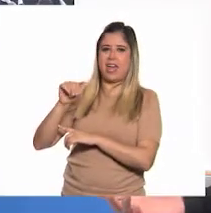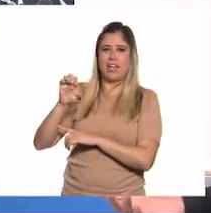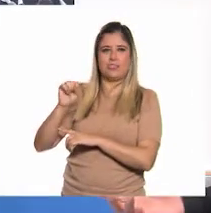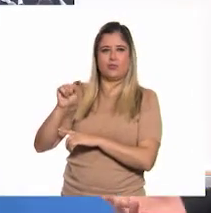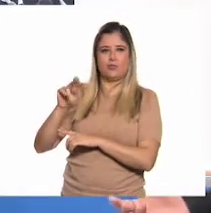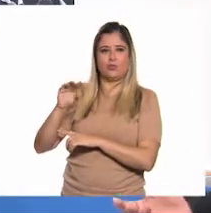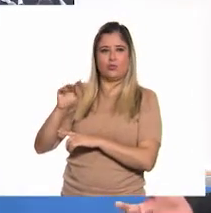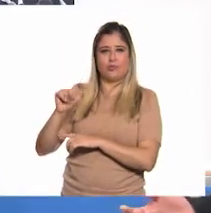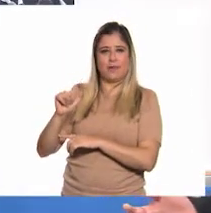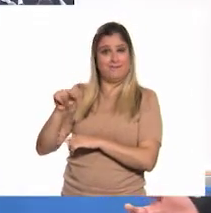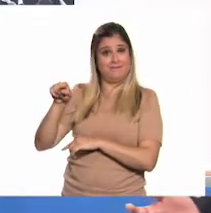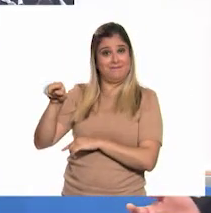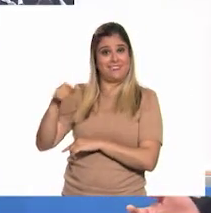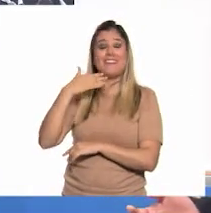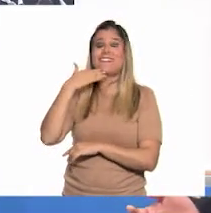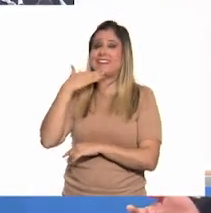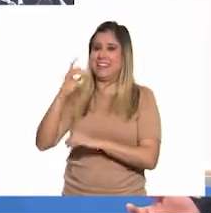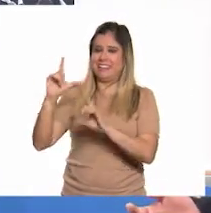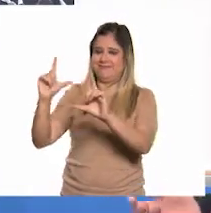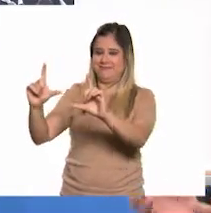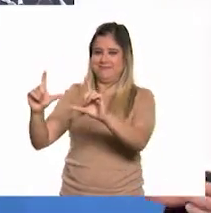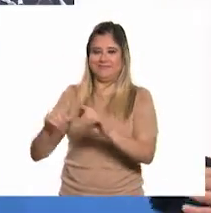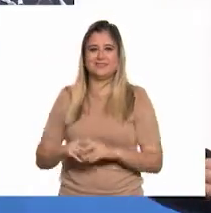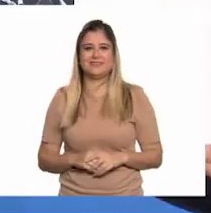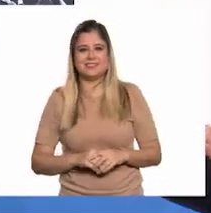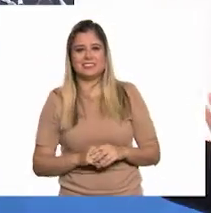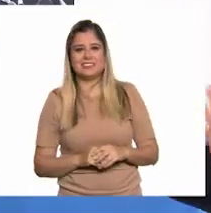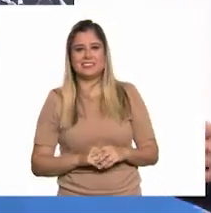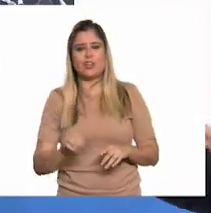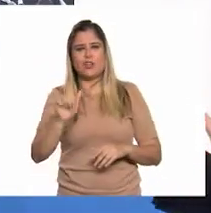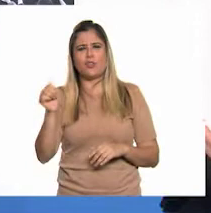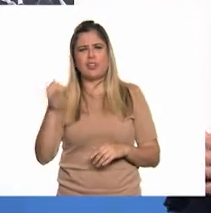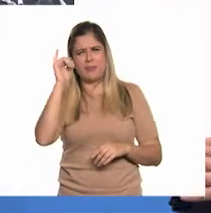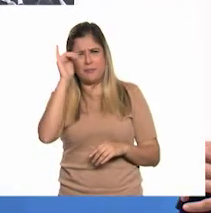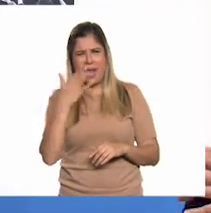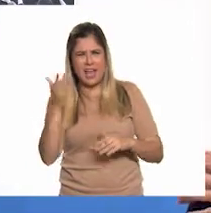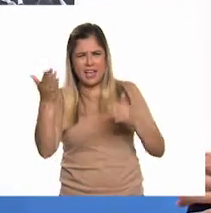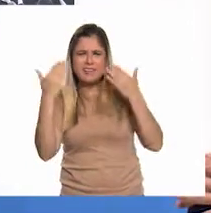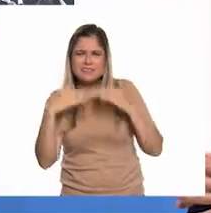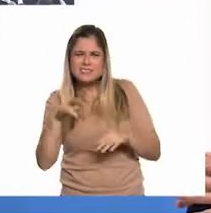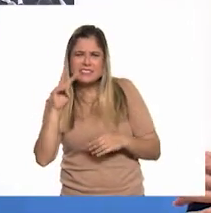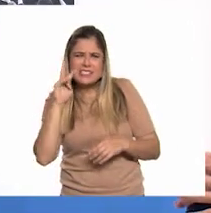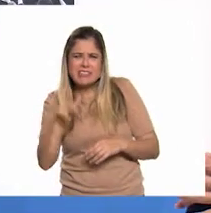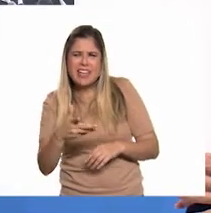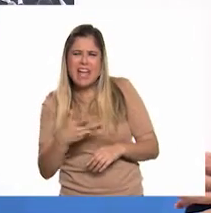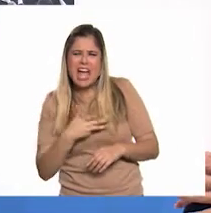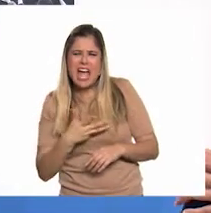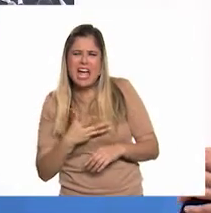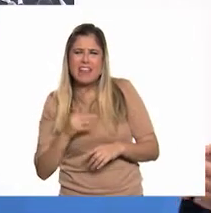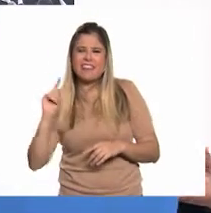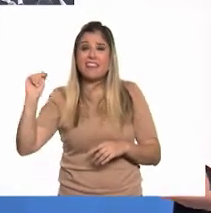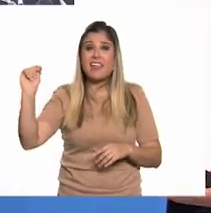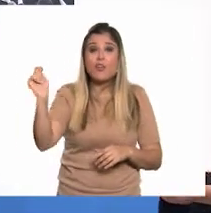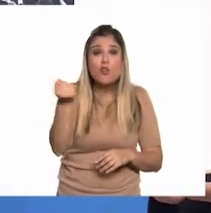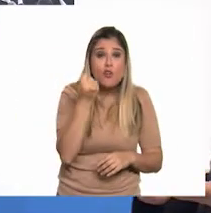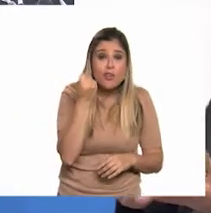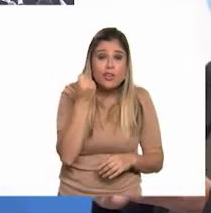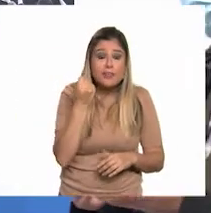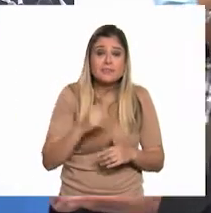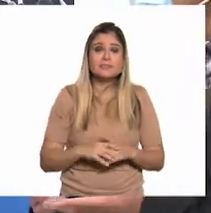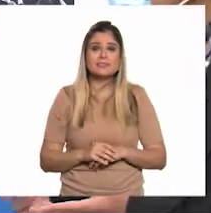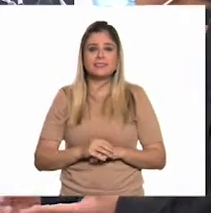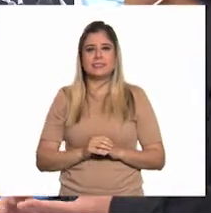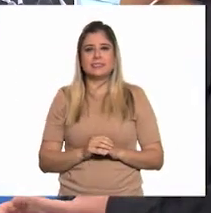en esa. Muy bien. La otra imagen ya veo que tiene así como... Como, pues, tecnología. Tecnología. Muy bien.